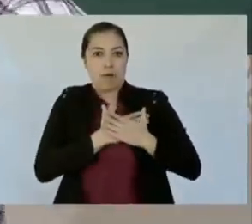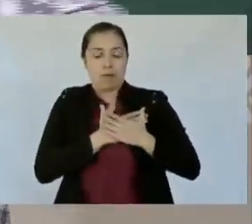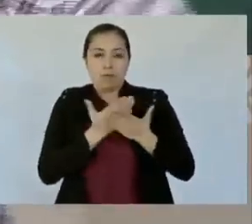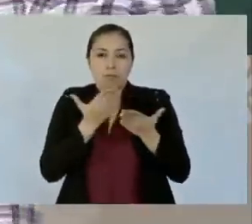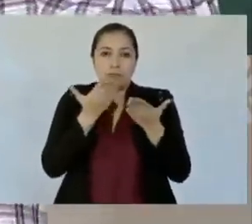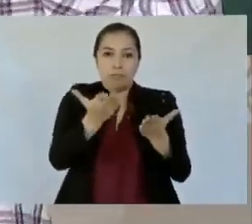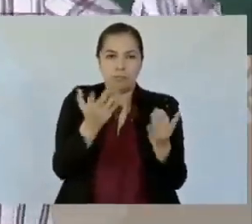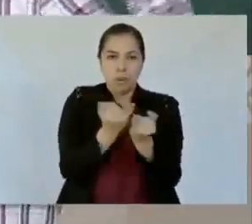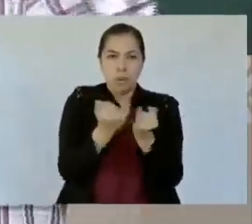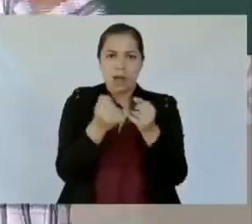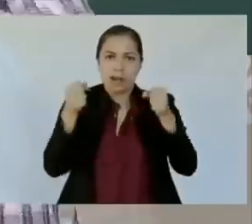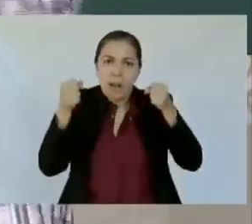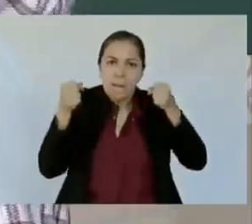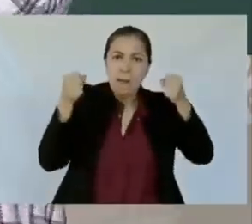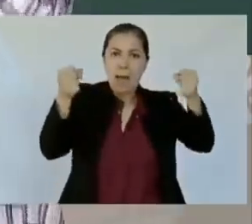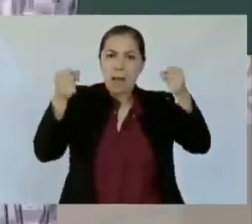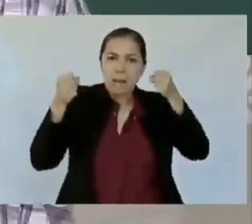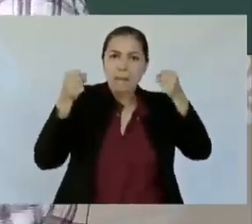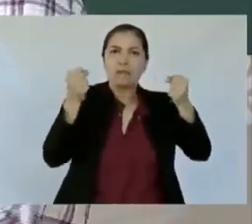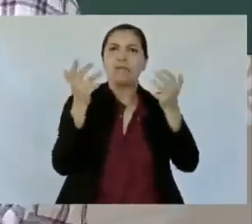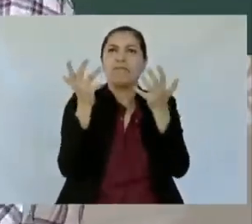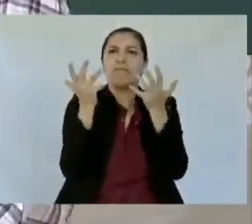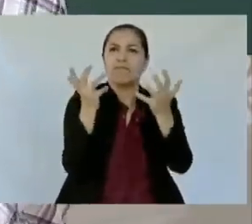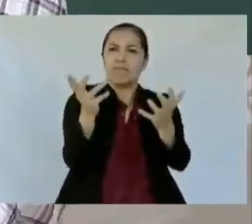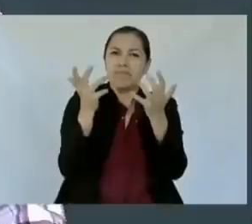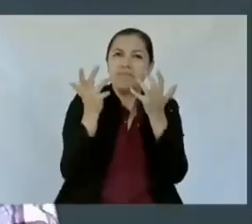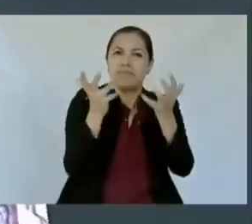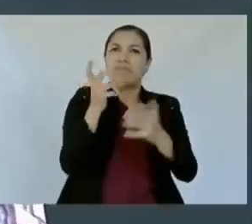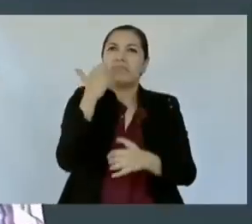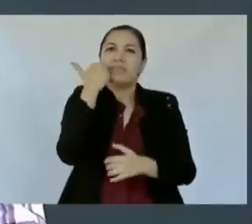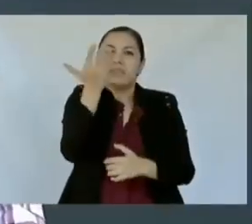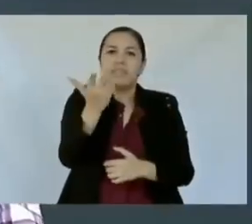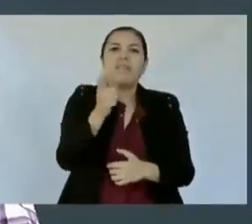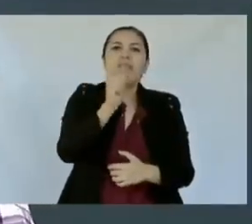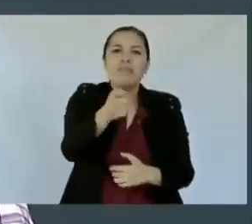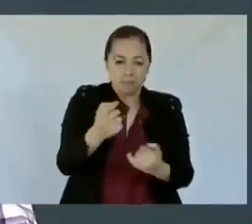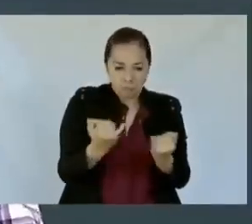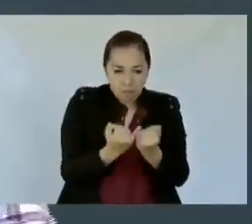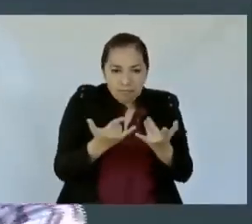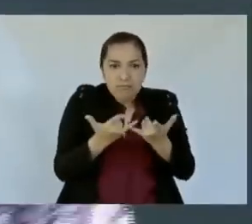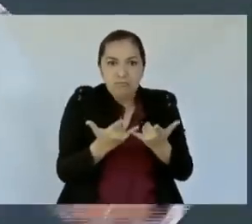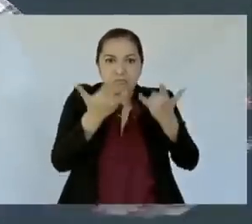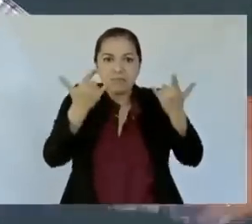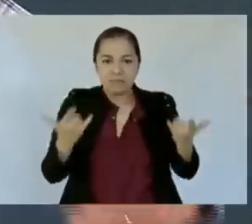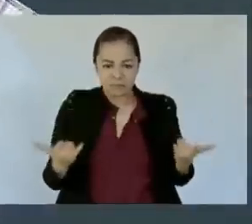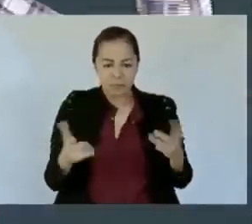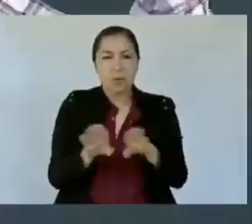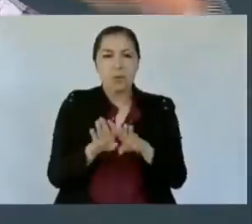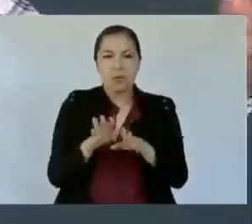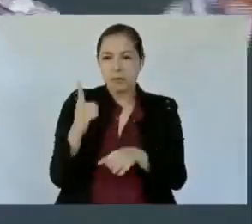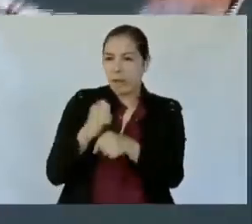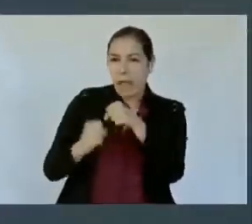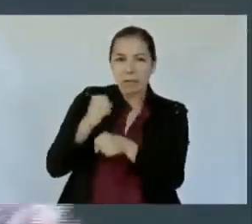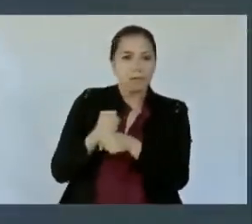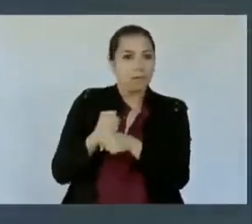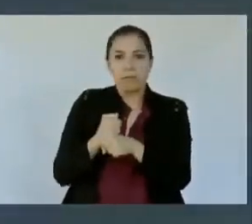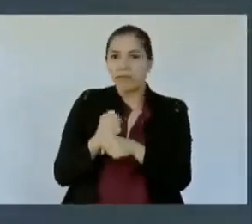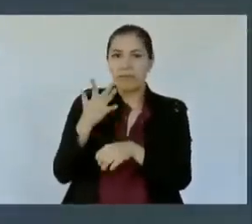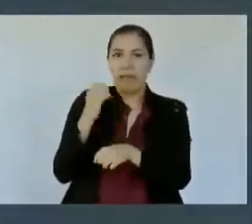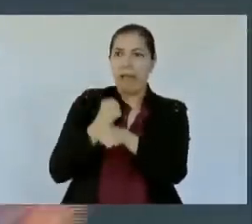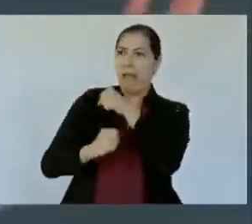un anhelo de la historia, no de un año, de décadas.